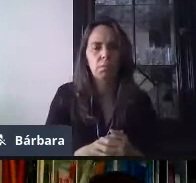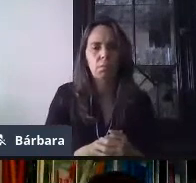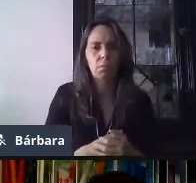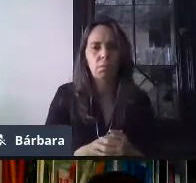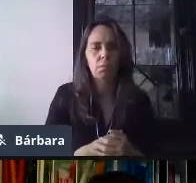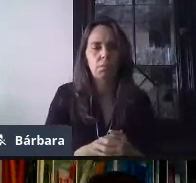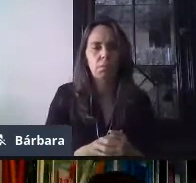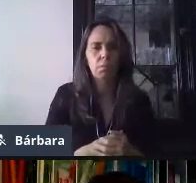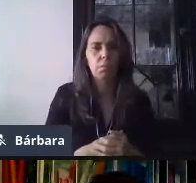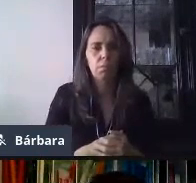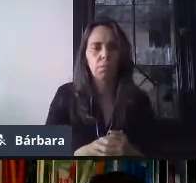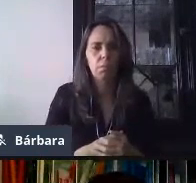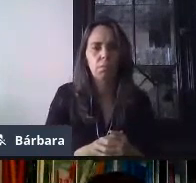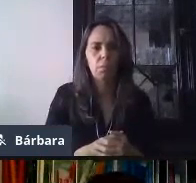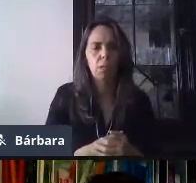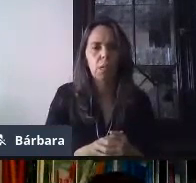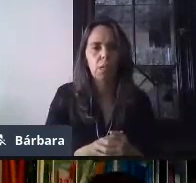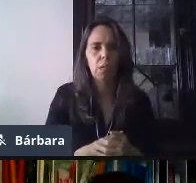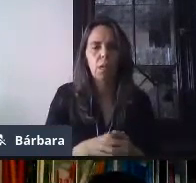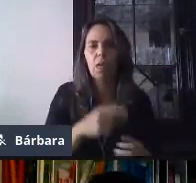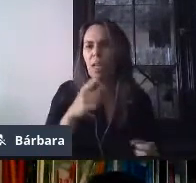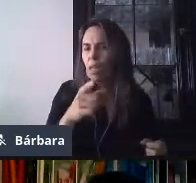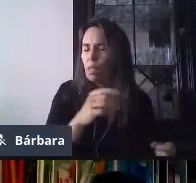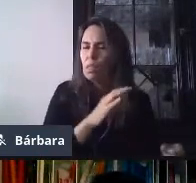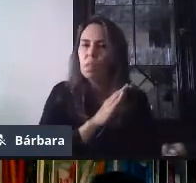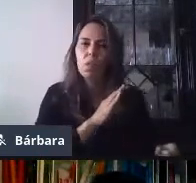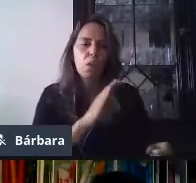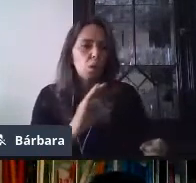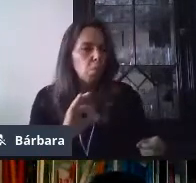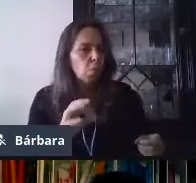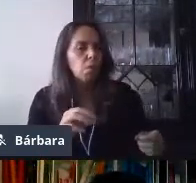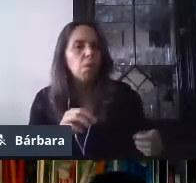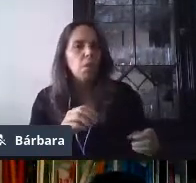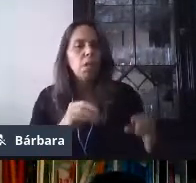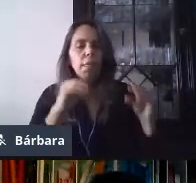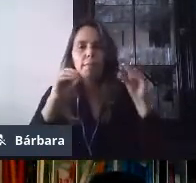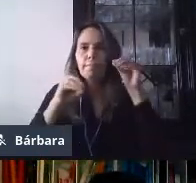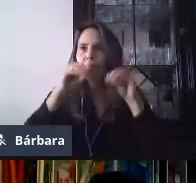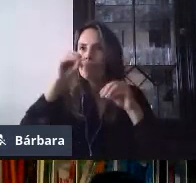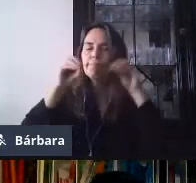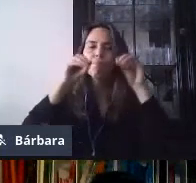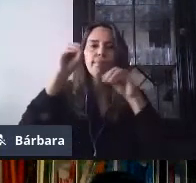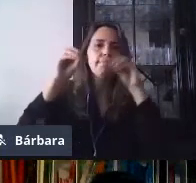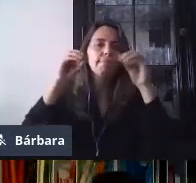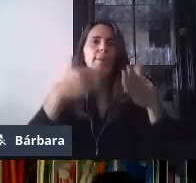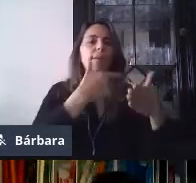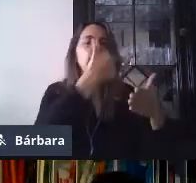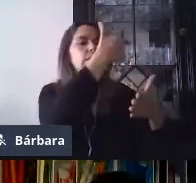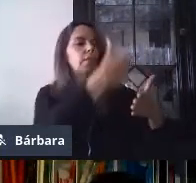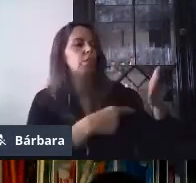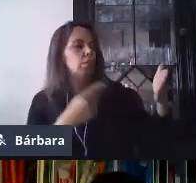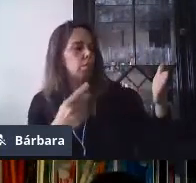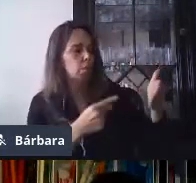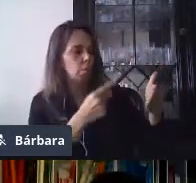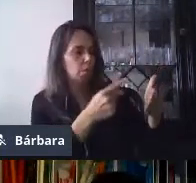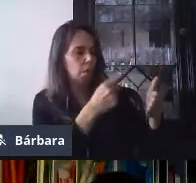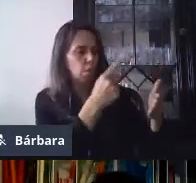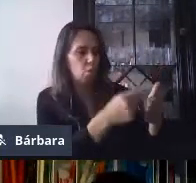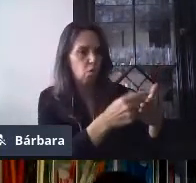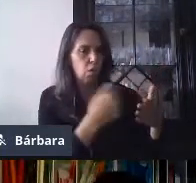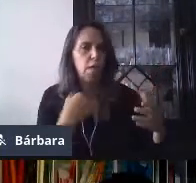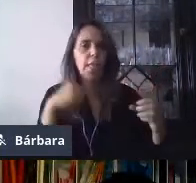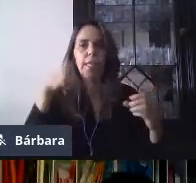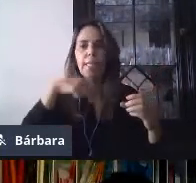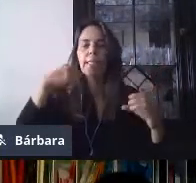Así es. Sí, yo puedo editar todo el contenido que puse siempre y cuando yo entre a mi formulario desde mi unidad. Si nosotros entramos,